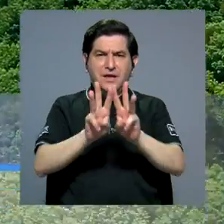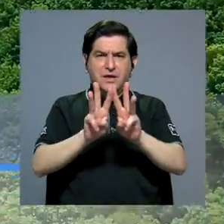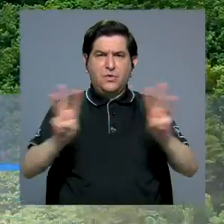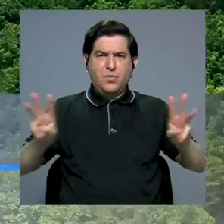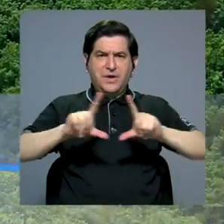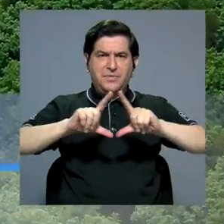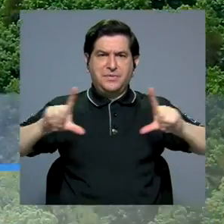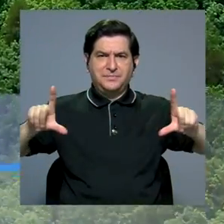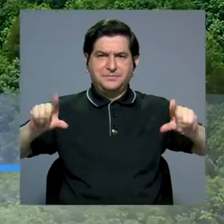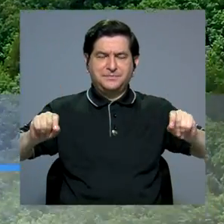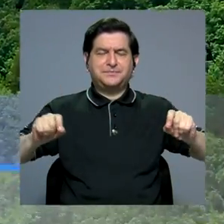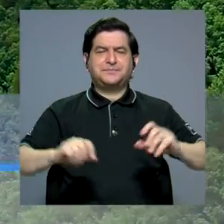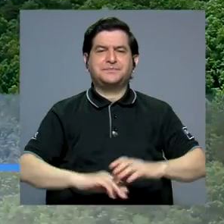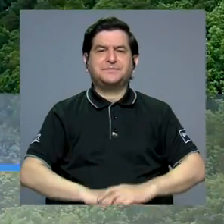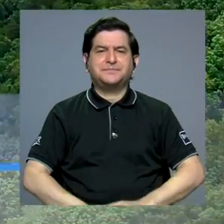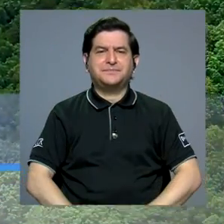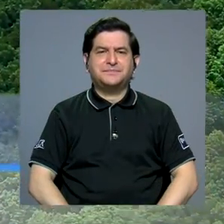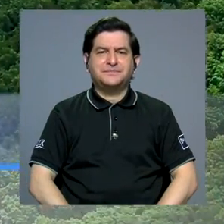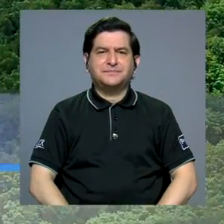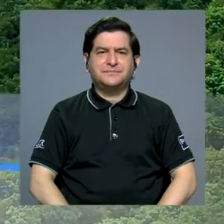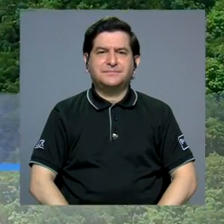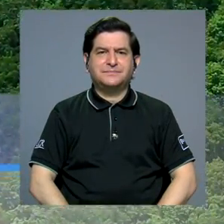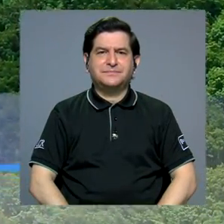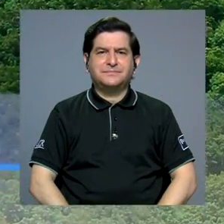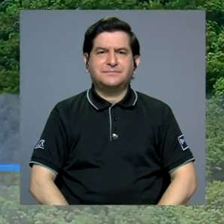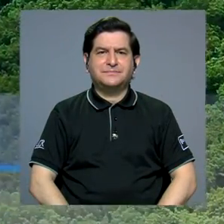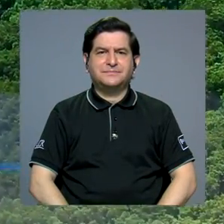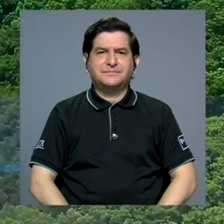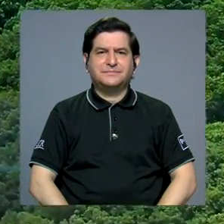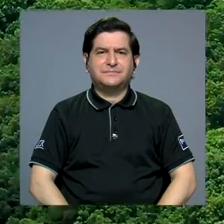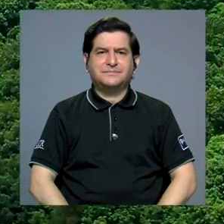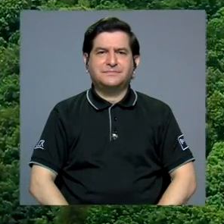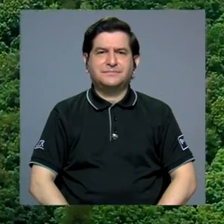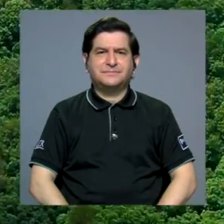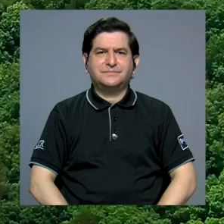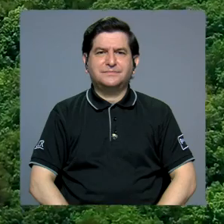.ipbes.net.